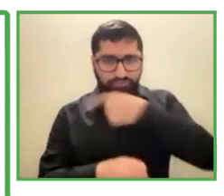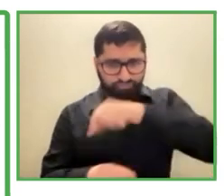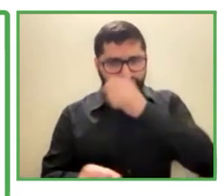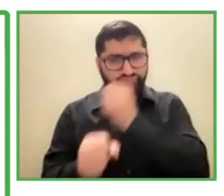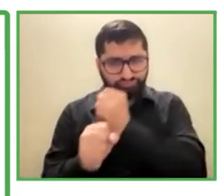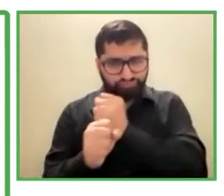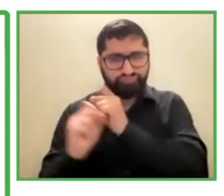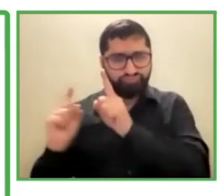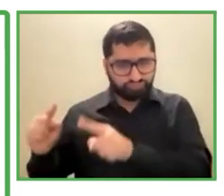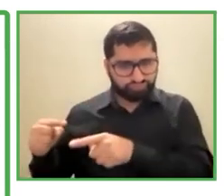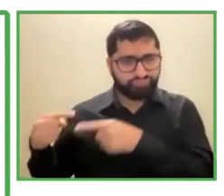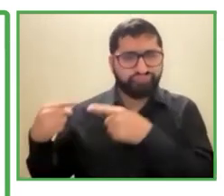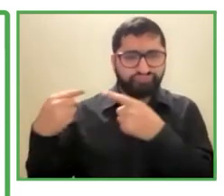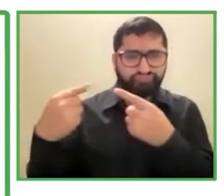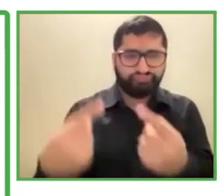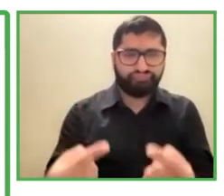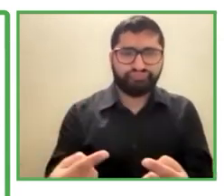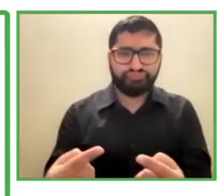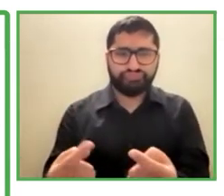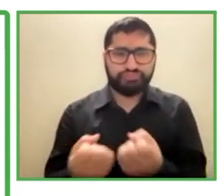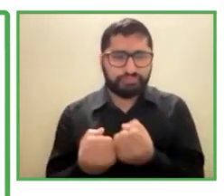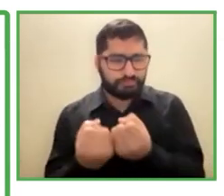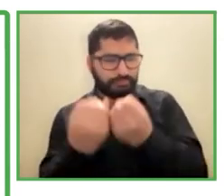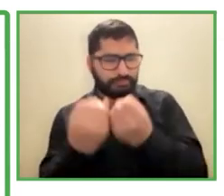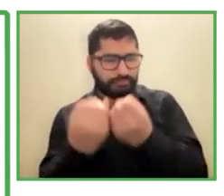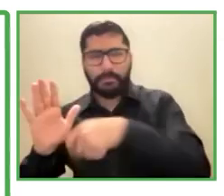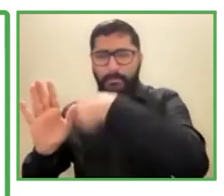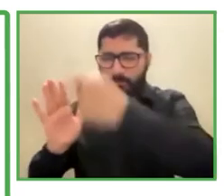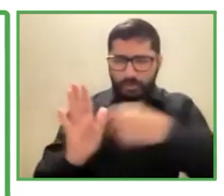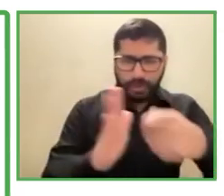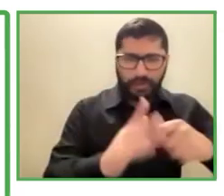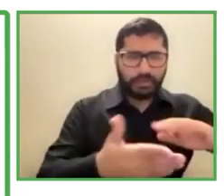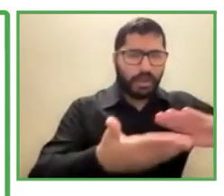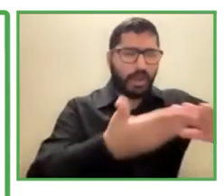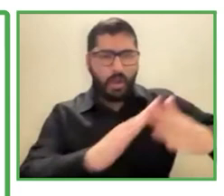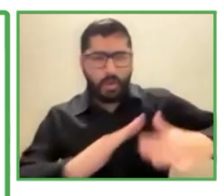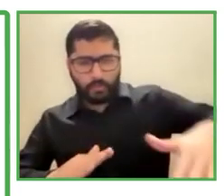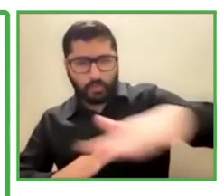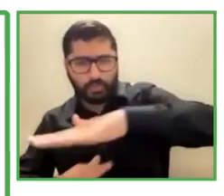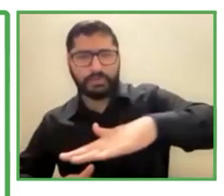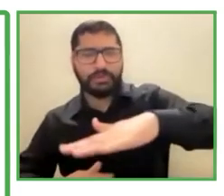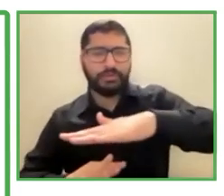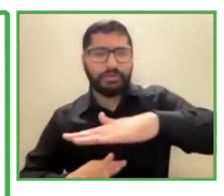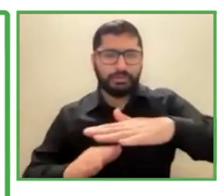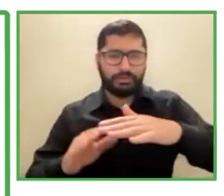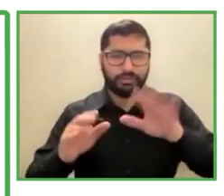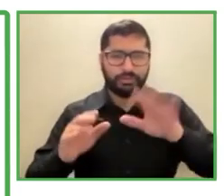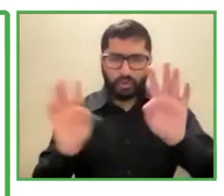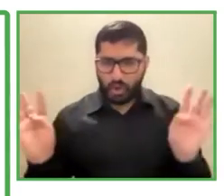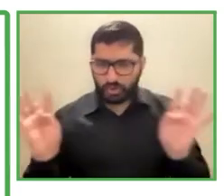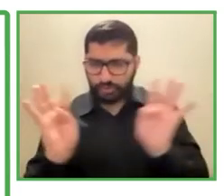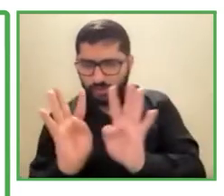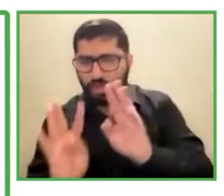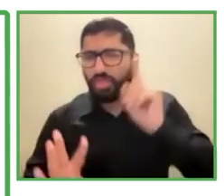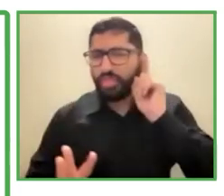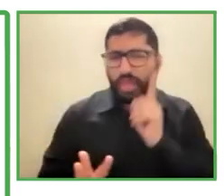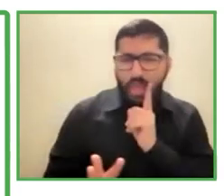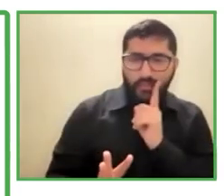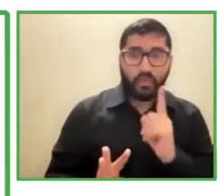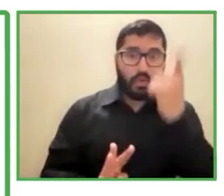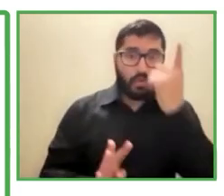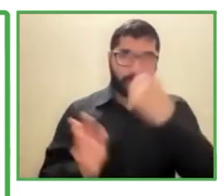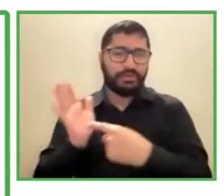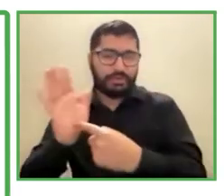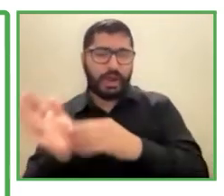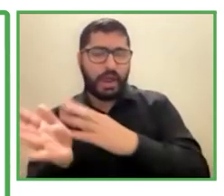proyectos con uniones o sindicatos sordos y otras instituciones y un ejemplo es un libro sin barreras para niños